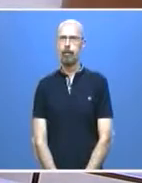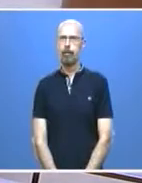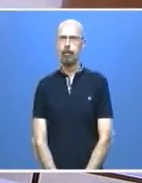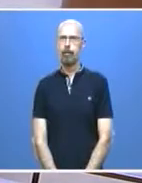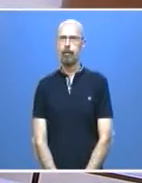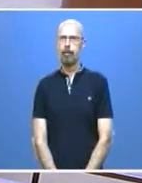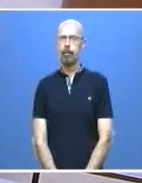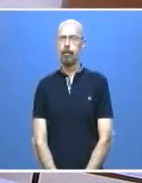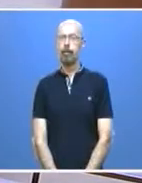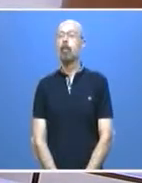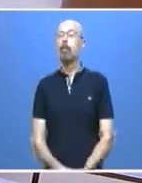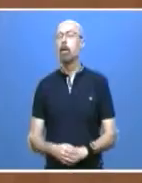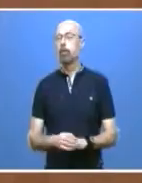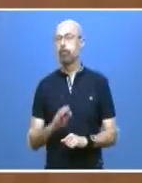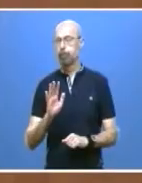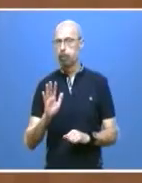Sin embargo,